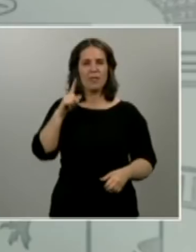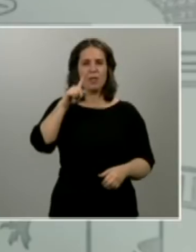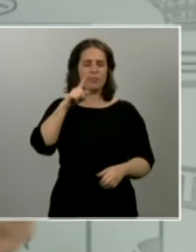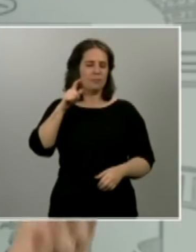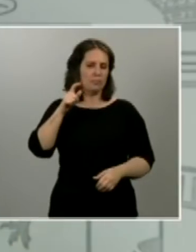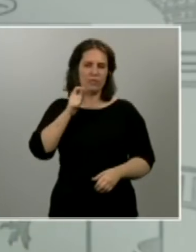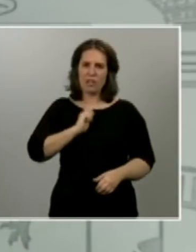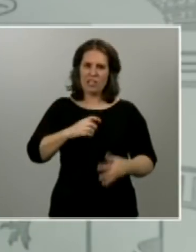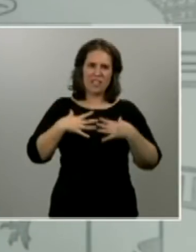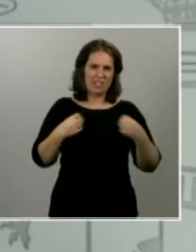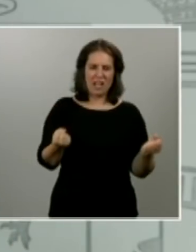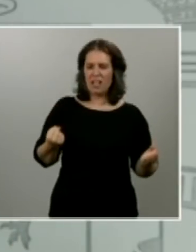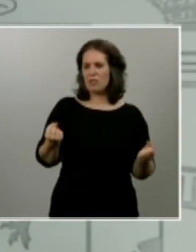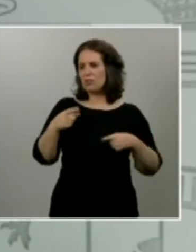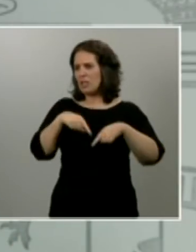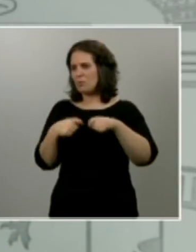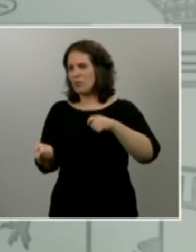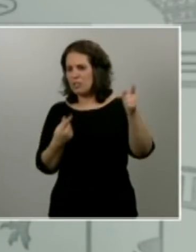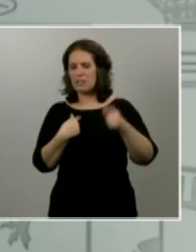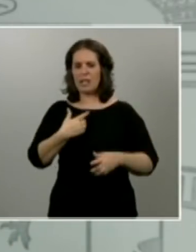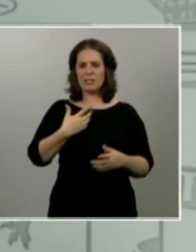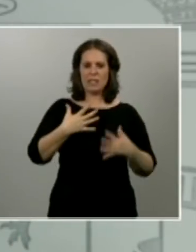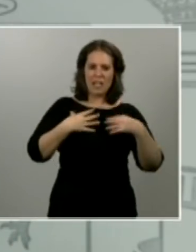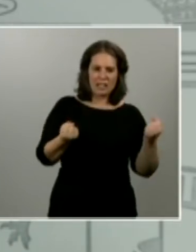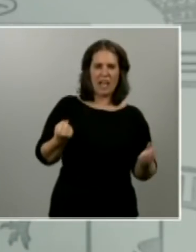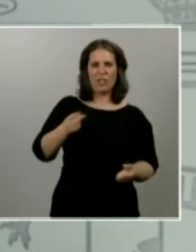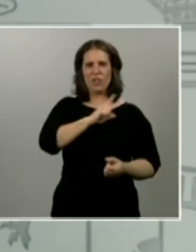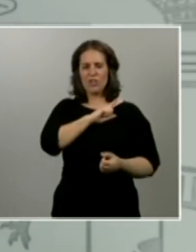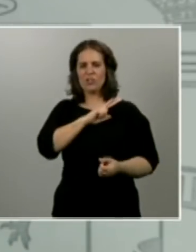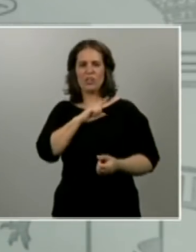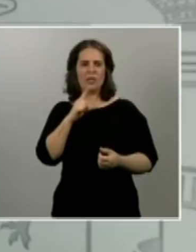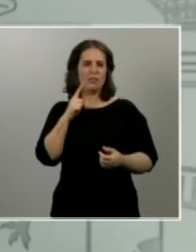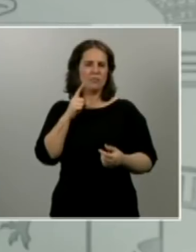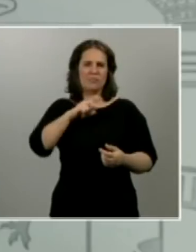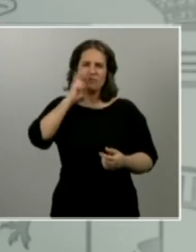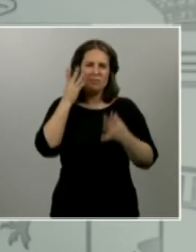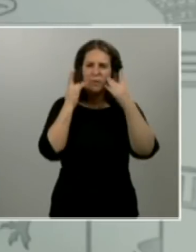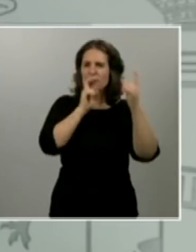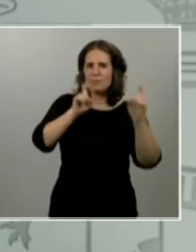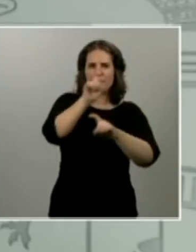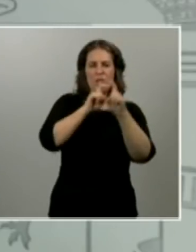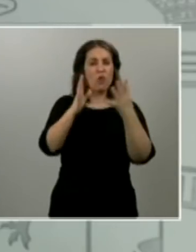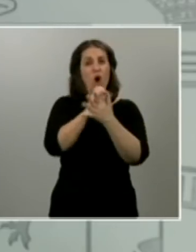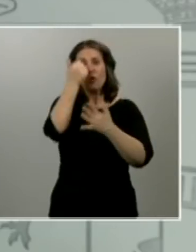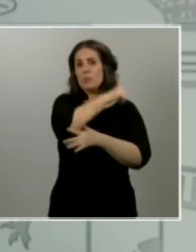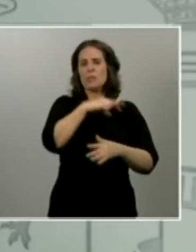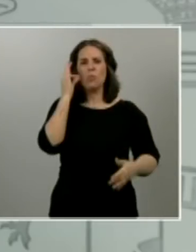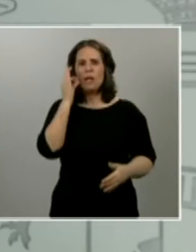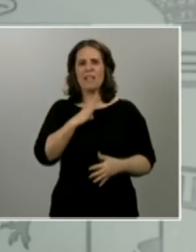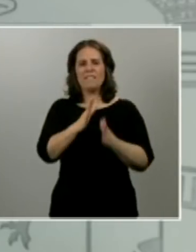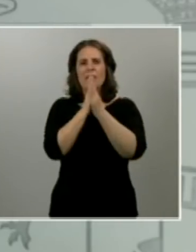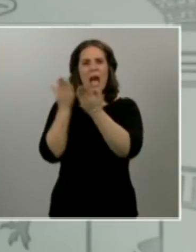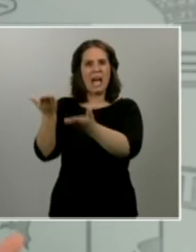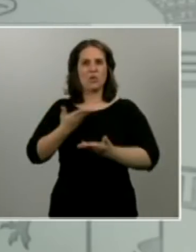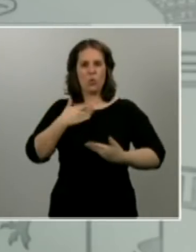transportistas, vigilantes, limpiadores, agricultores, productores, hombres y mujeres, que sustituirais nuestro país en los peores momentos de nuestra democracia y lo